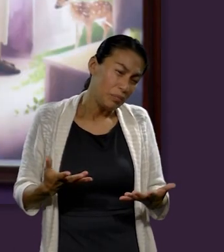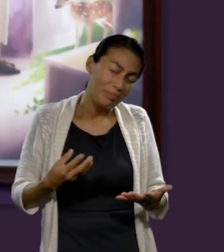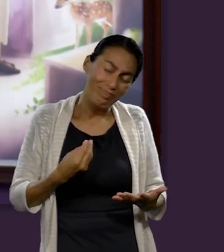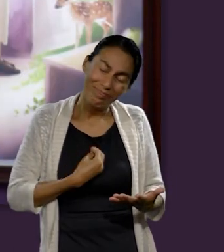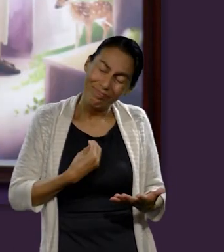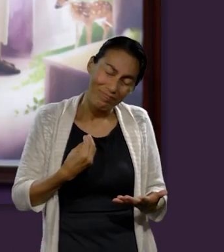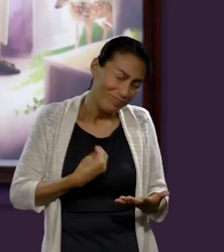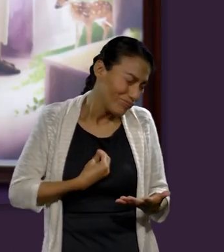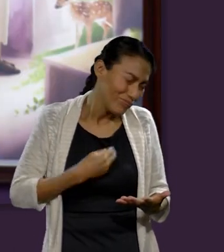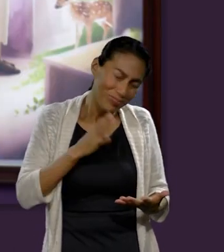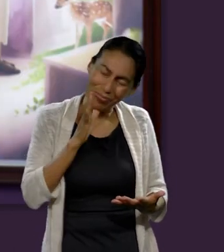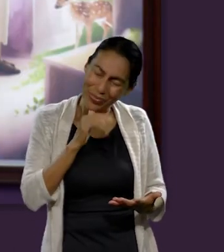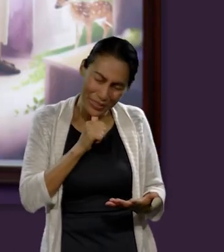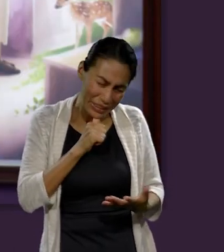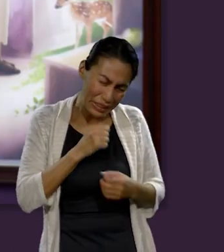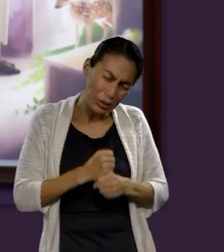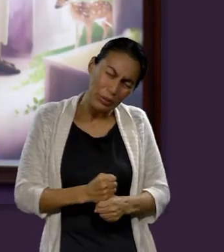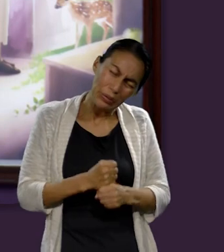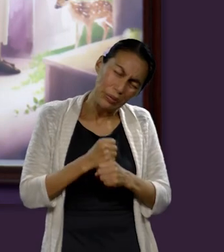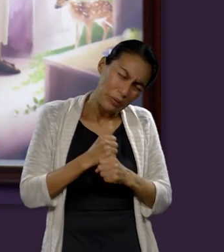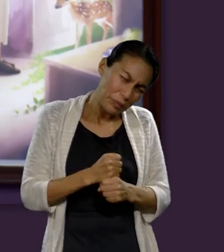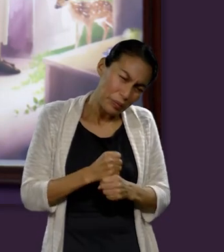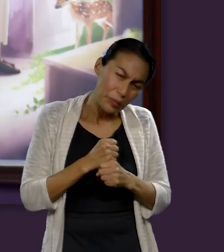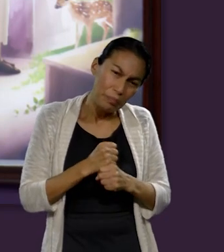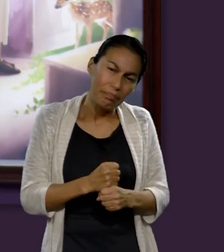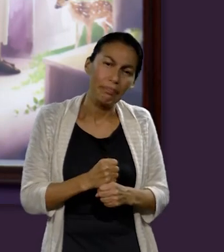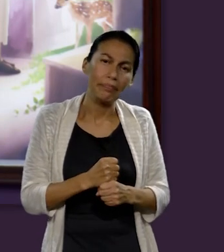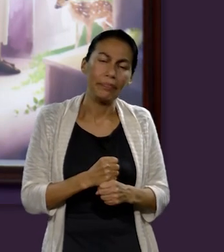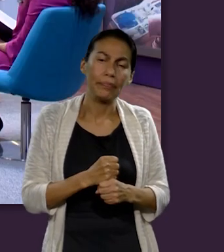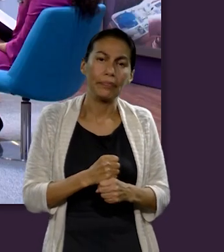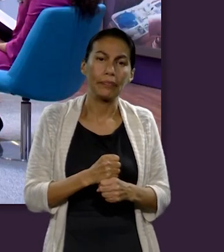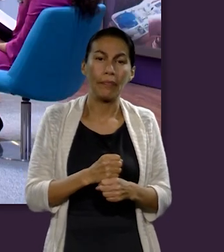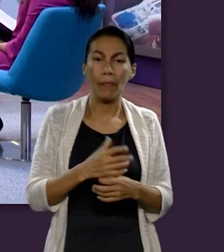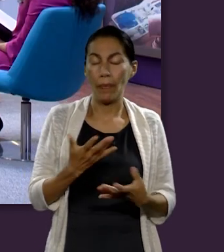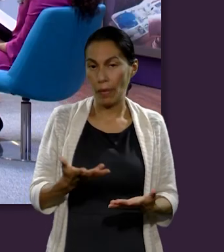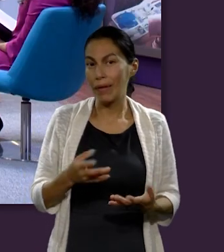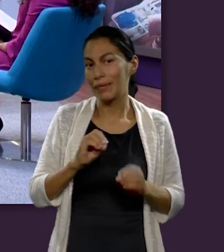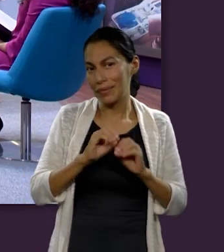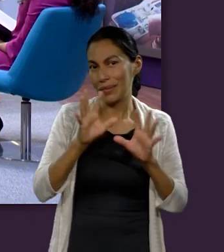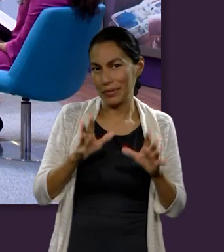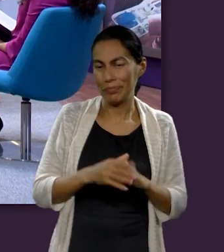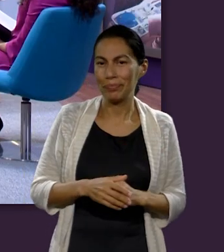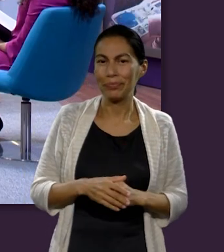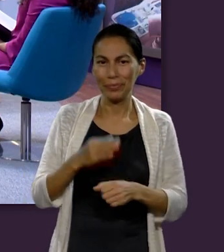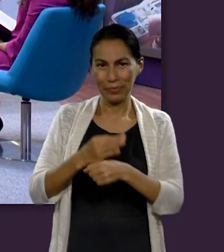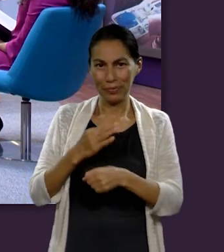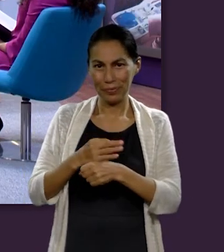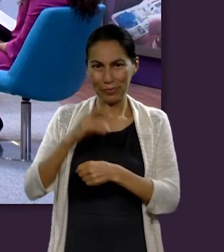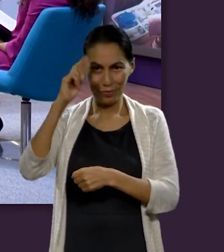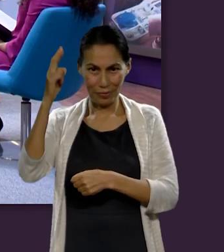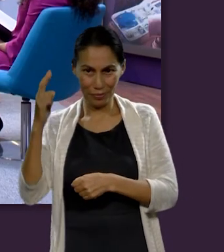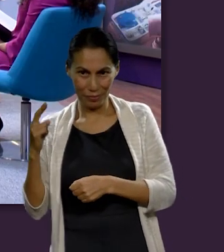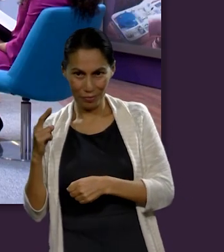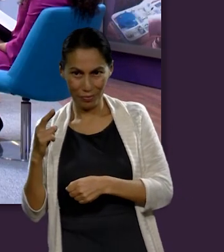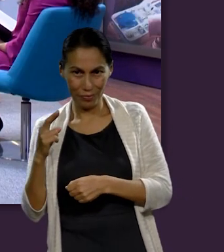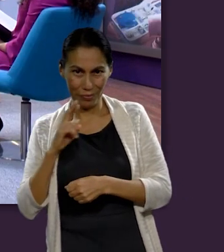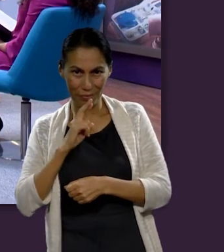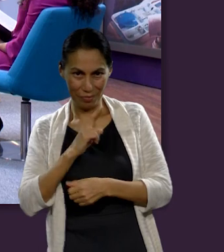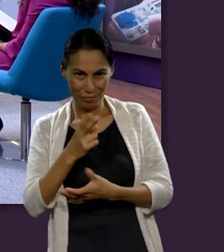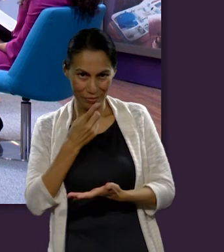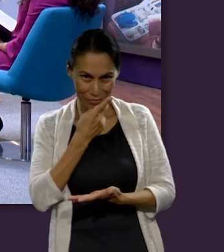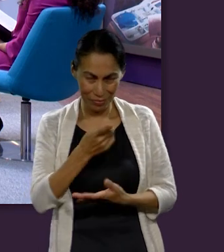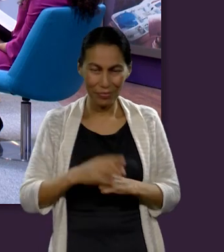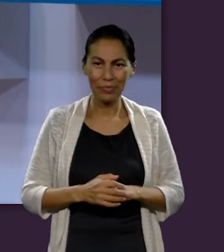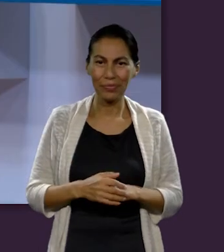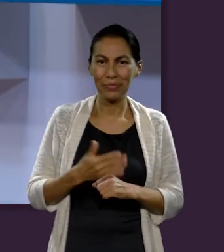empática no podríamos soportarlo sería más sufrimiento claro mientras mientras Ruth prepara su respuesta